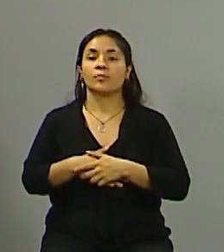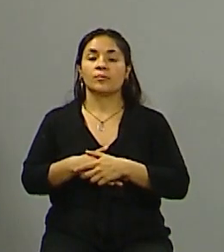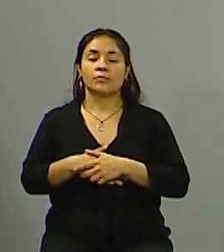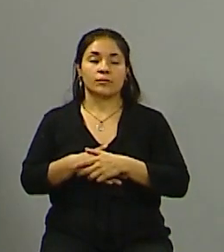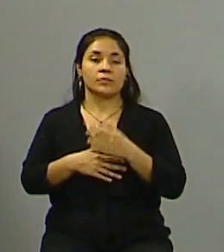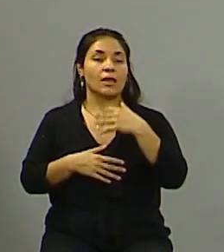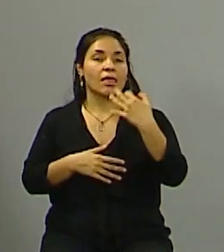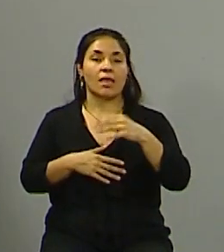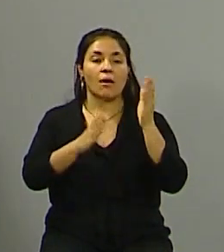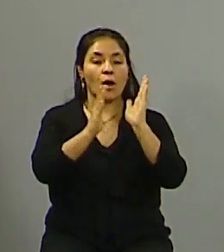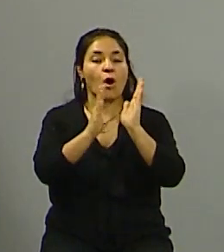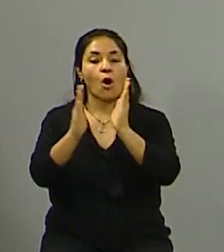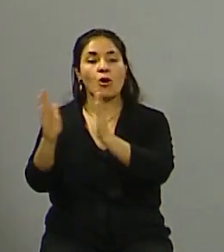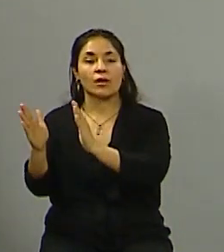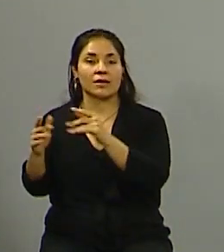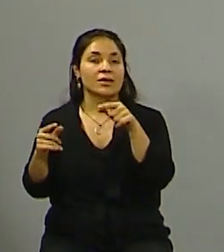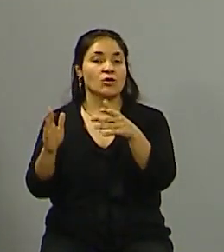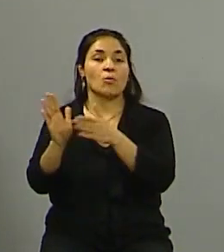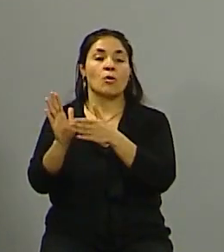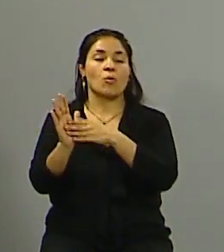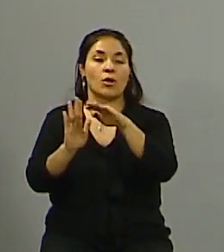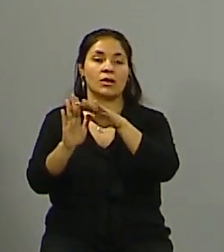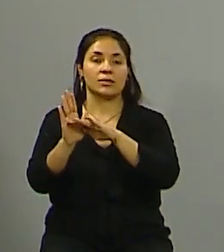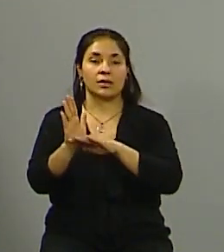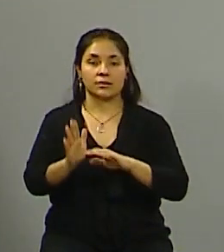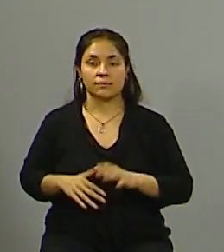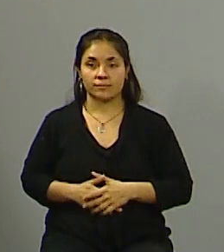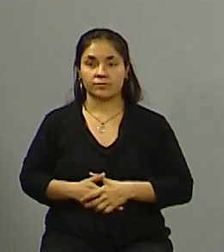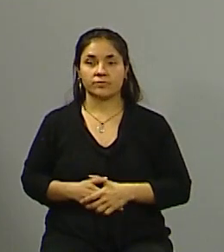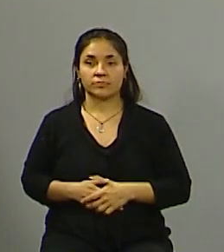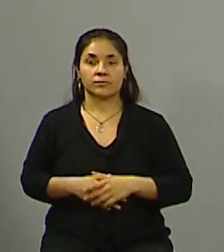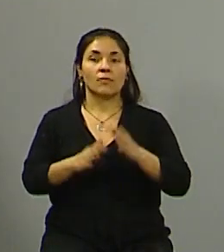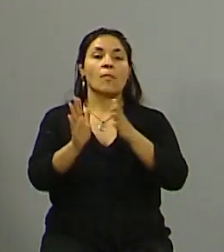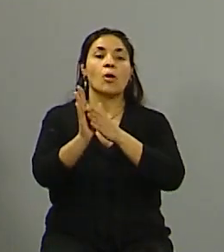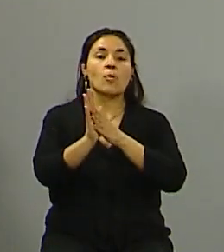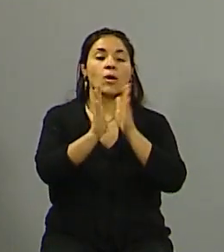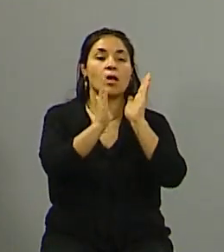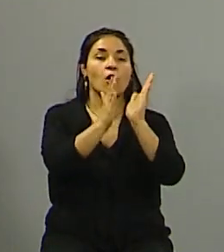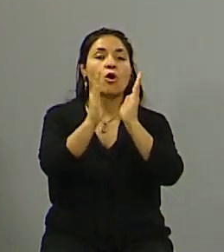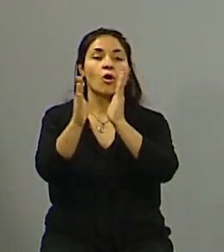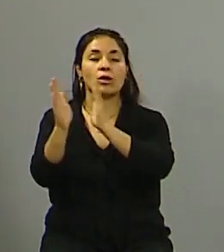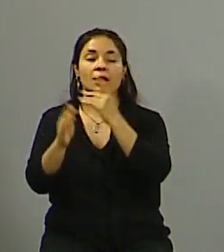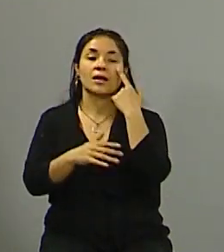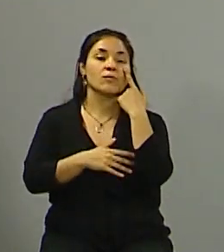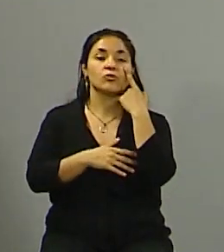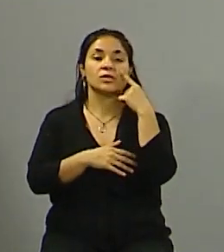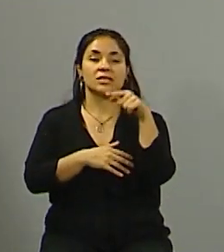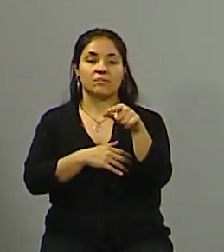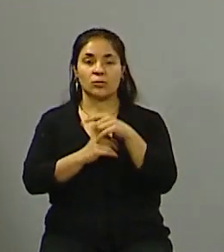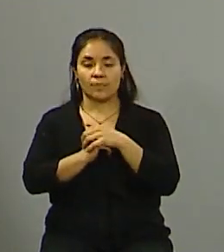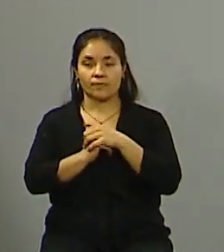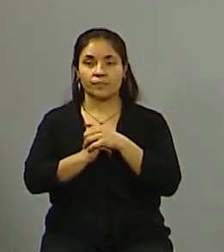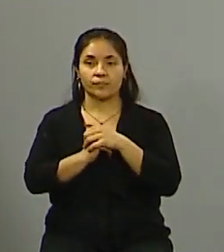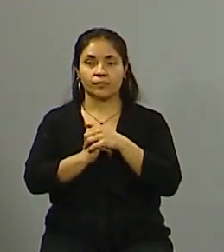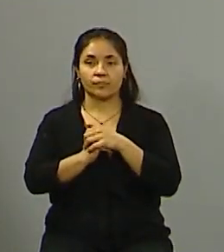generar orden en primer lugar que es lo que estamos proponiendo nosotros es proponer orden en el municipio ese orden parte de